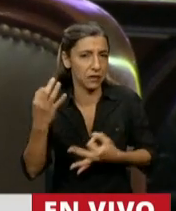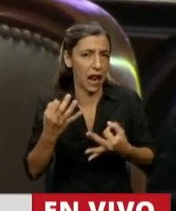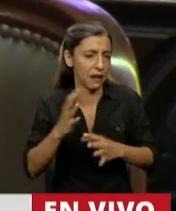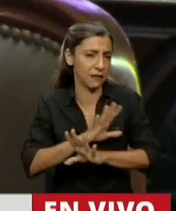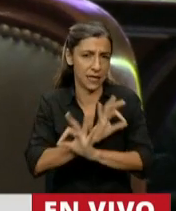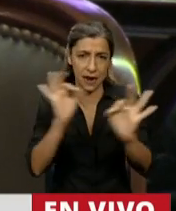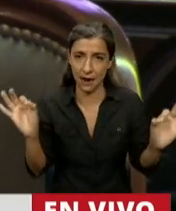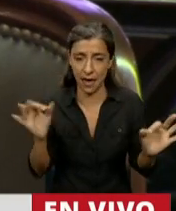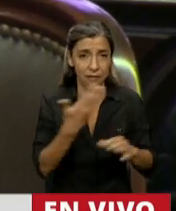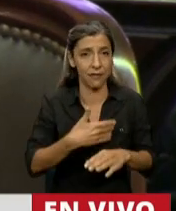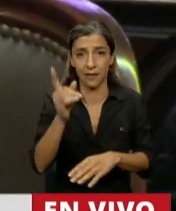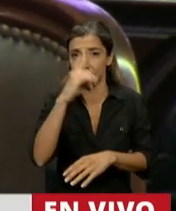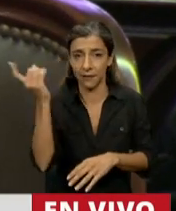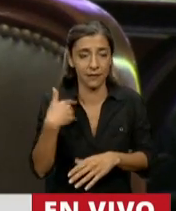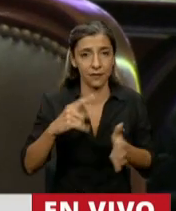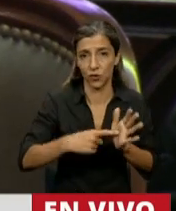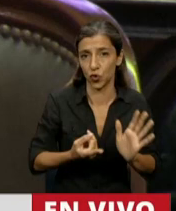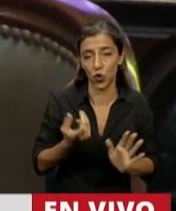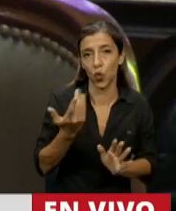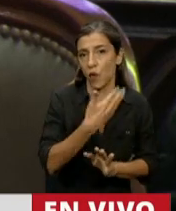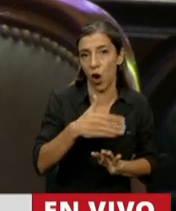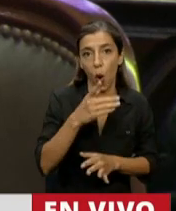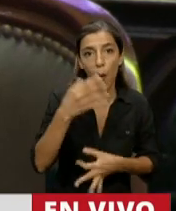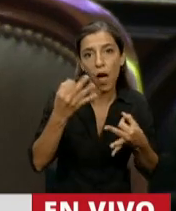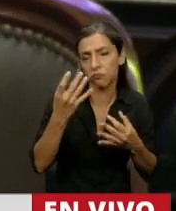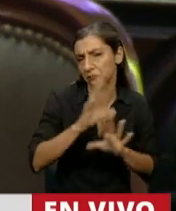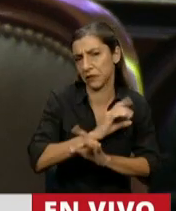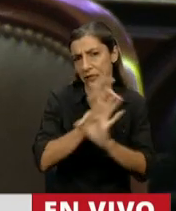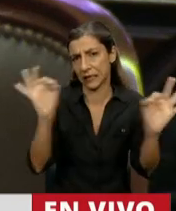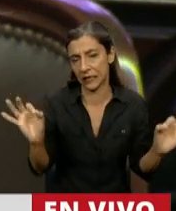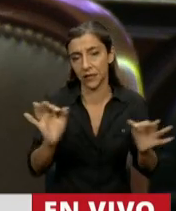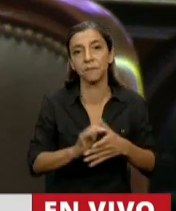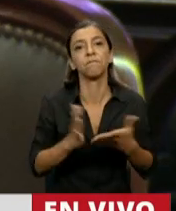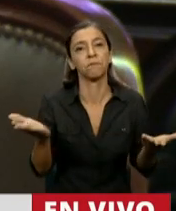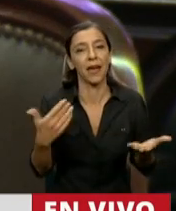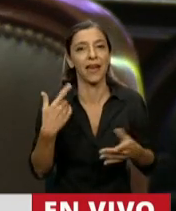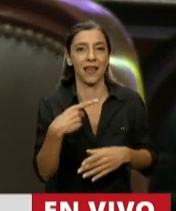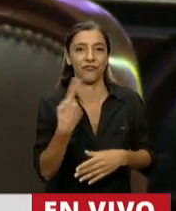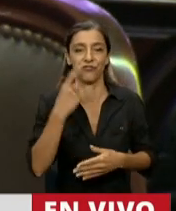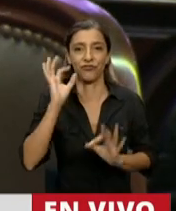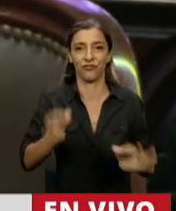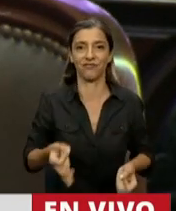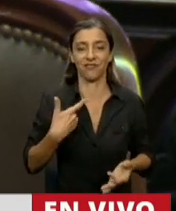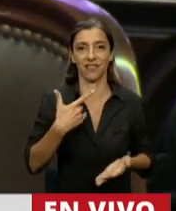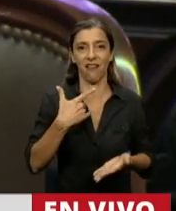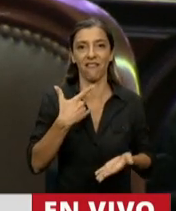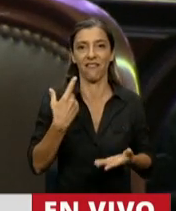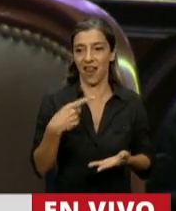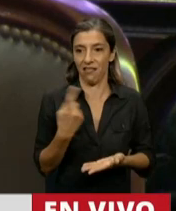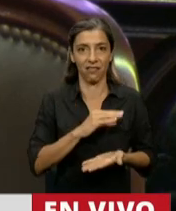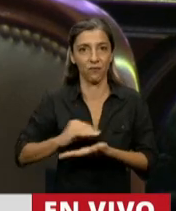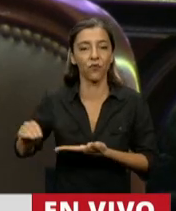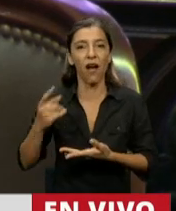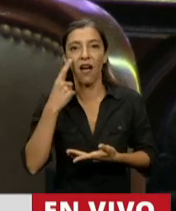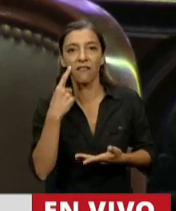Gobierno Nacional ni del Gobierno de la Ciudad, para poder, como diputados de la Nación, tener una idea de si esta